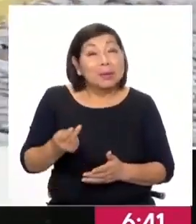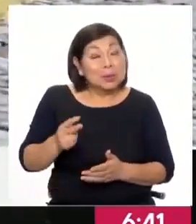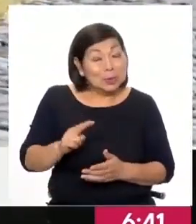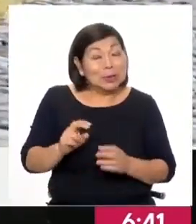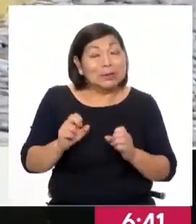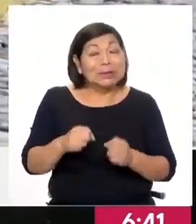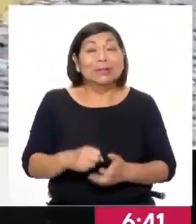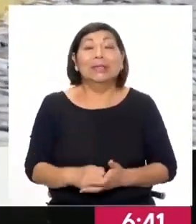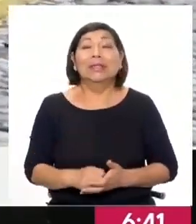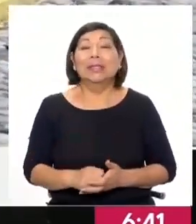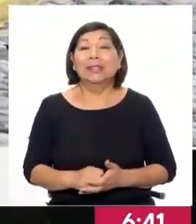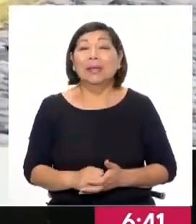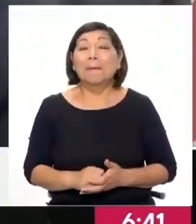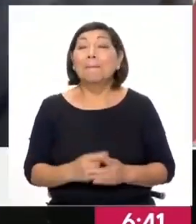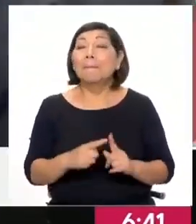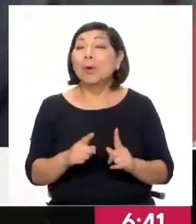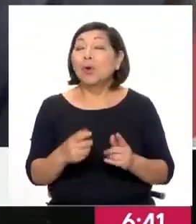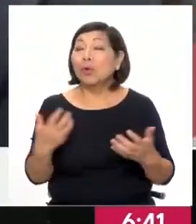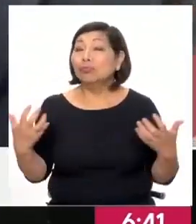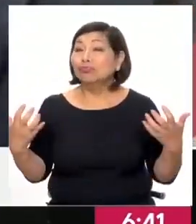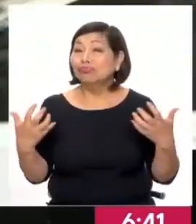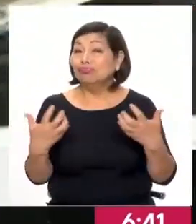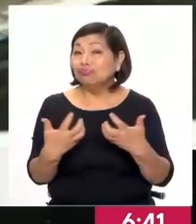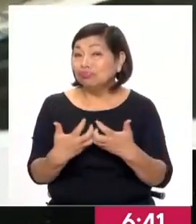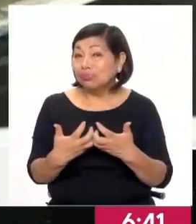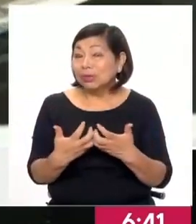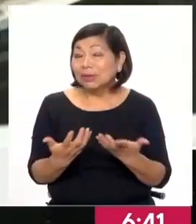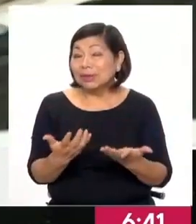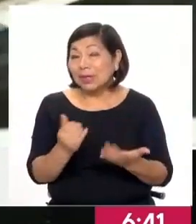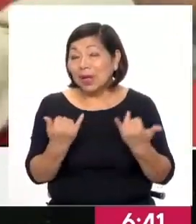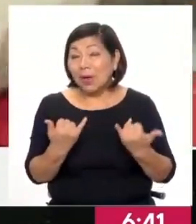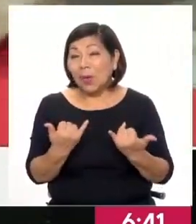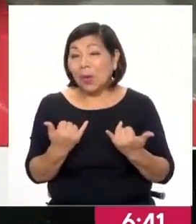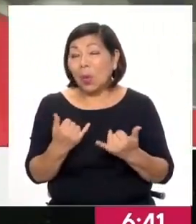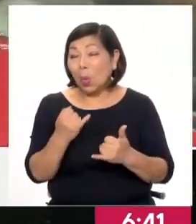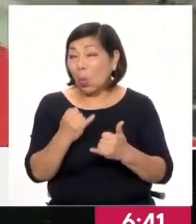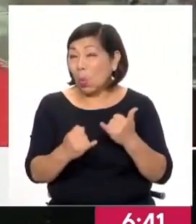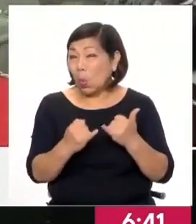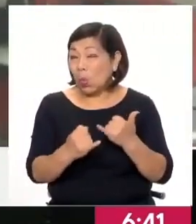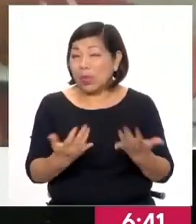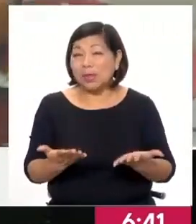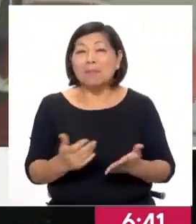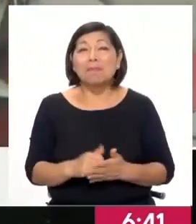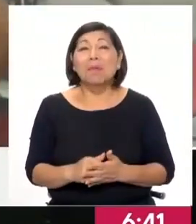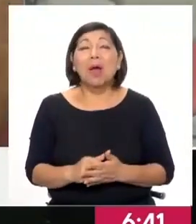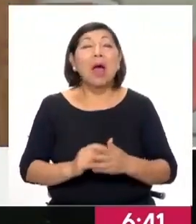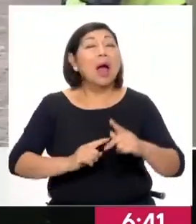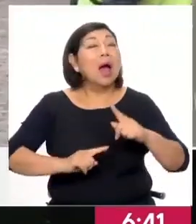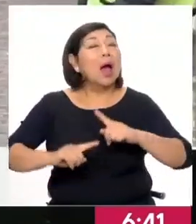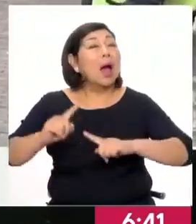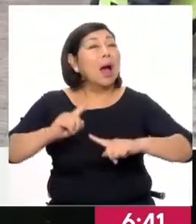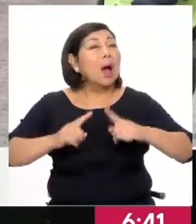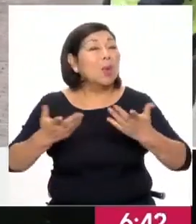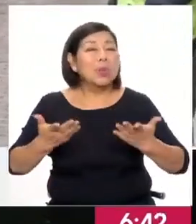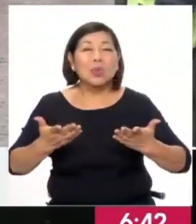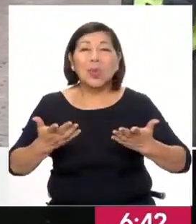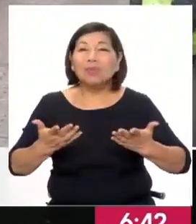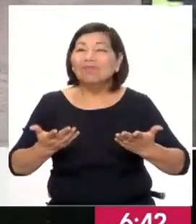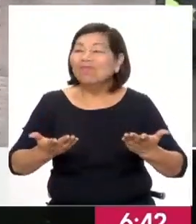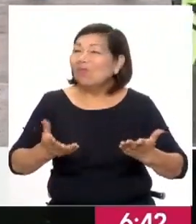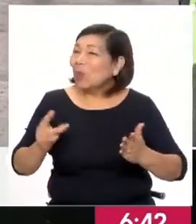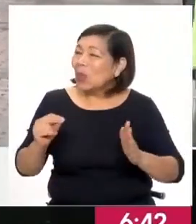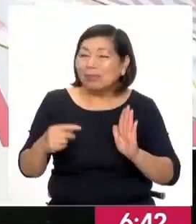subido con una combinación de factores y incluso ahora último tenemos algunos que no estaban